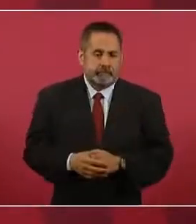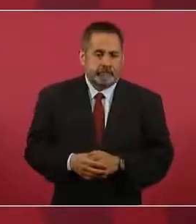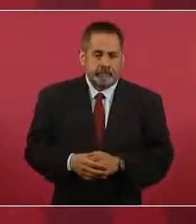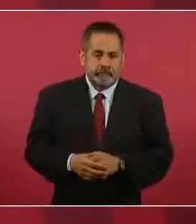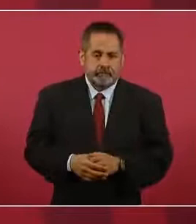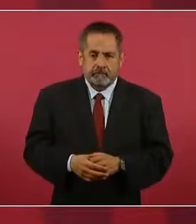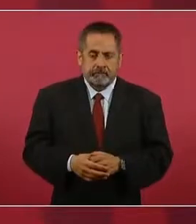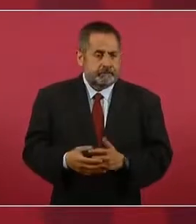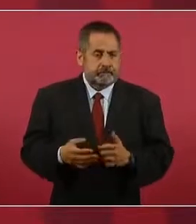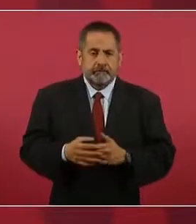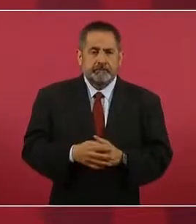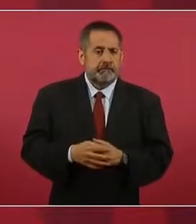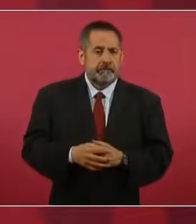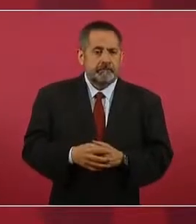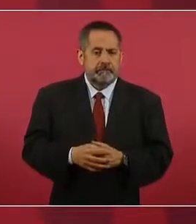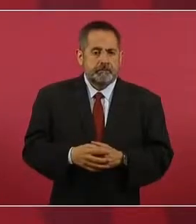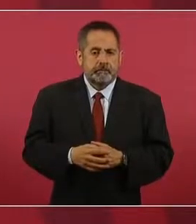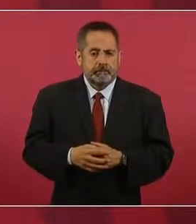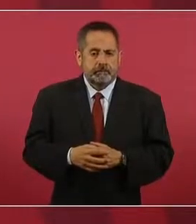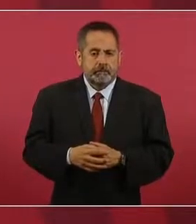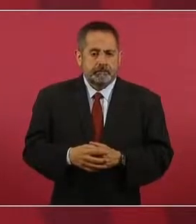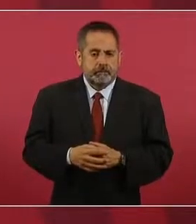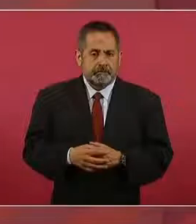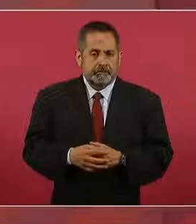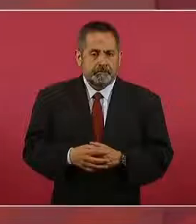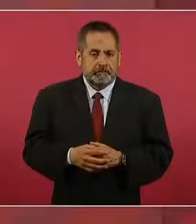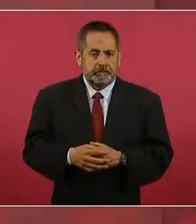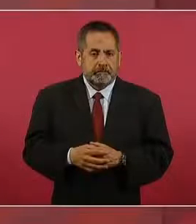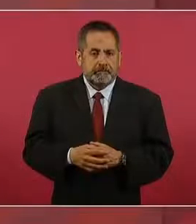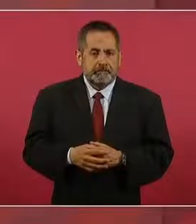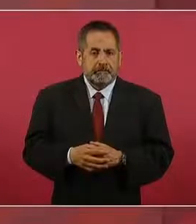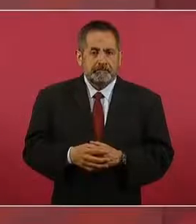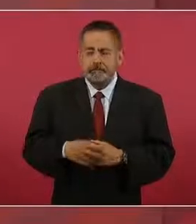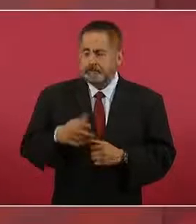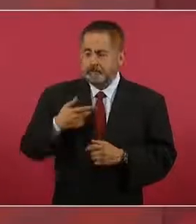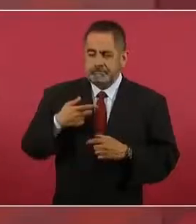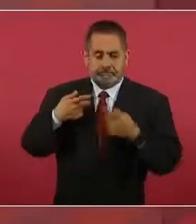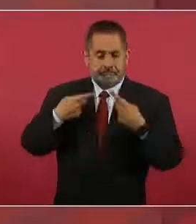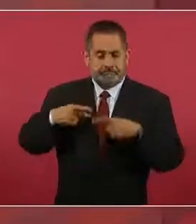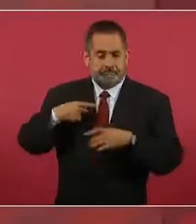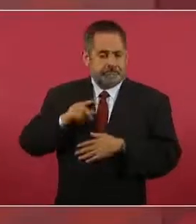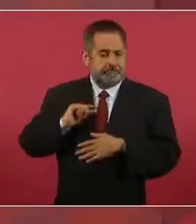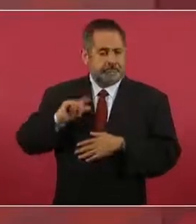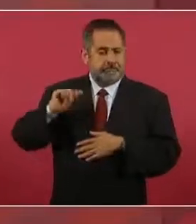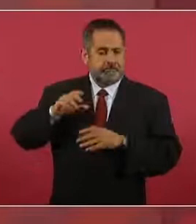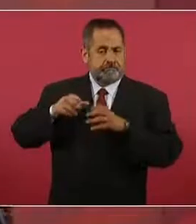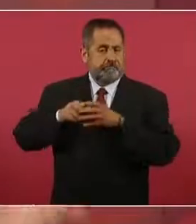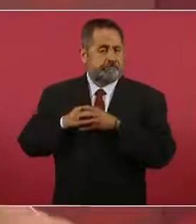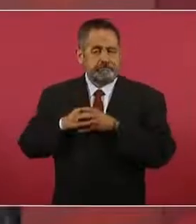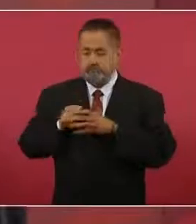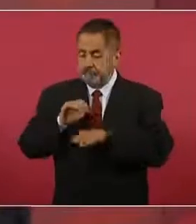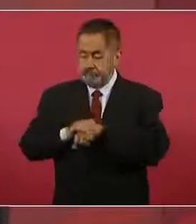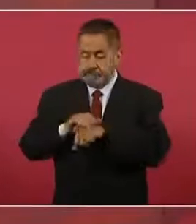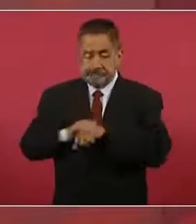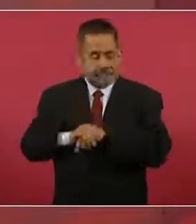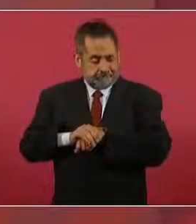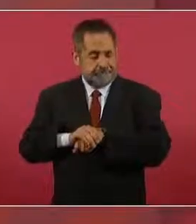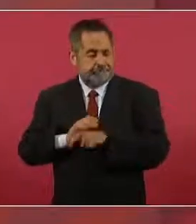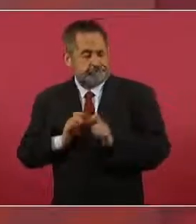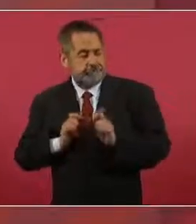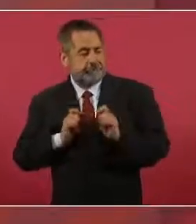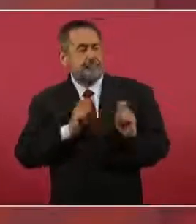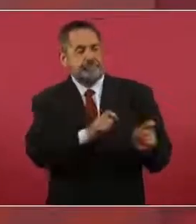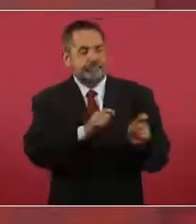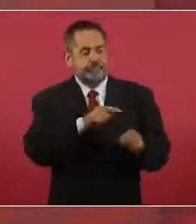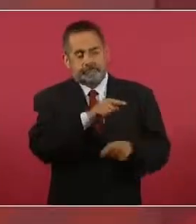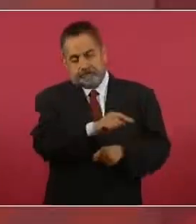la gente más cercana, los amigos, ya se sabía que el que iba allí